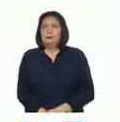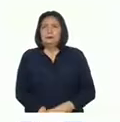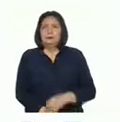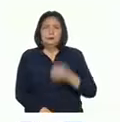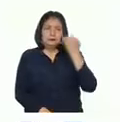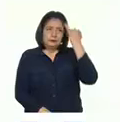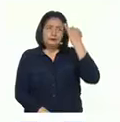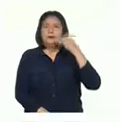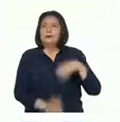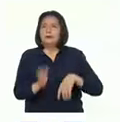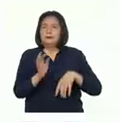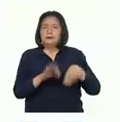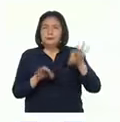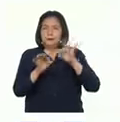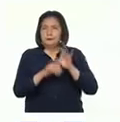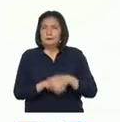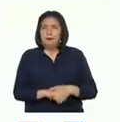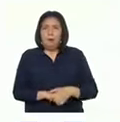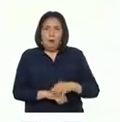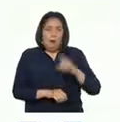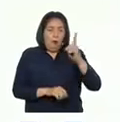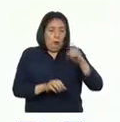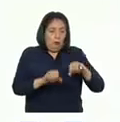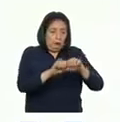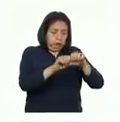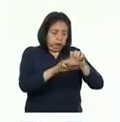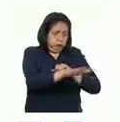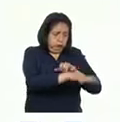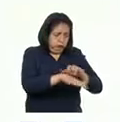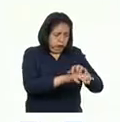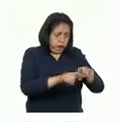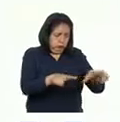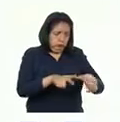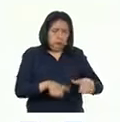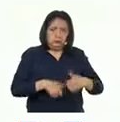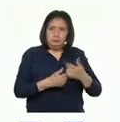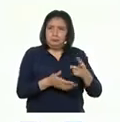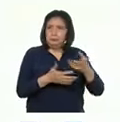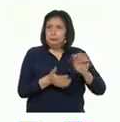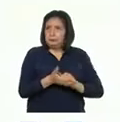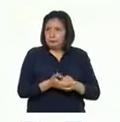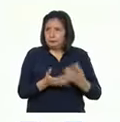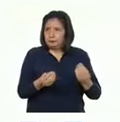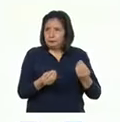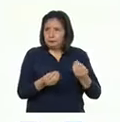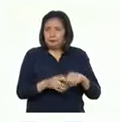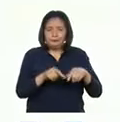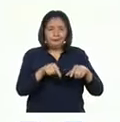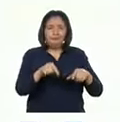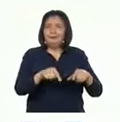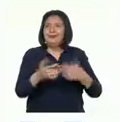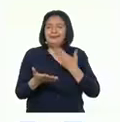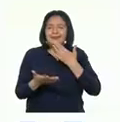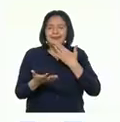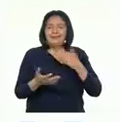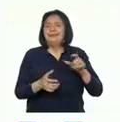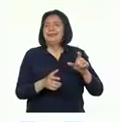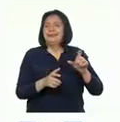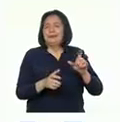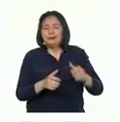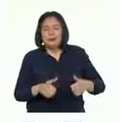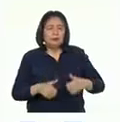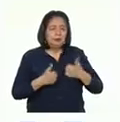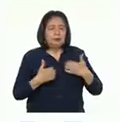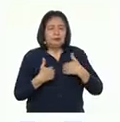Ideas principales. Un ecosistema lo conforman seres vivos, el medio en el que estos viven y la relación